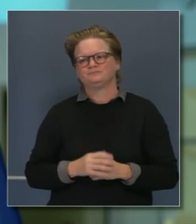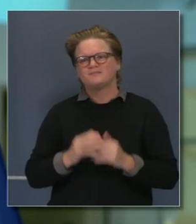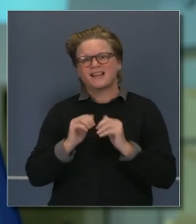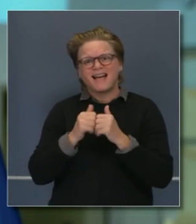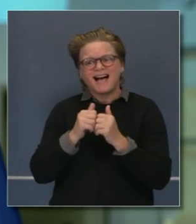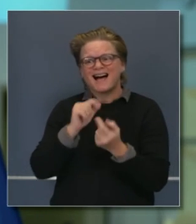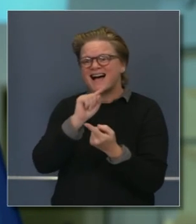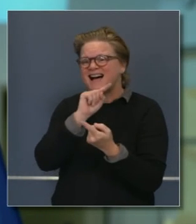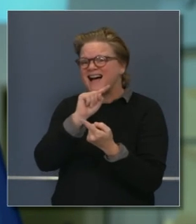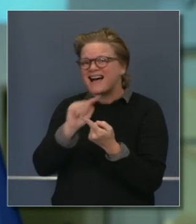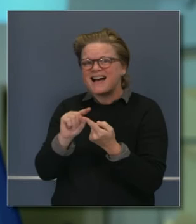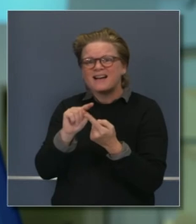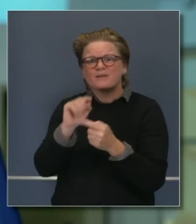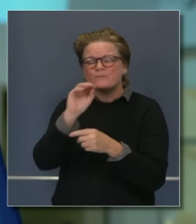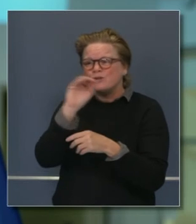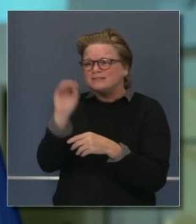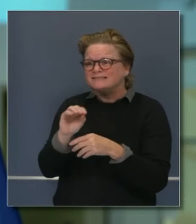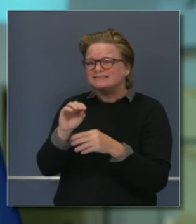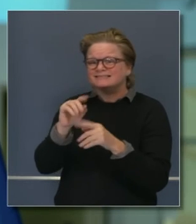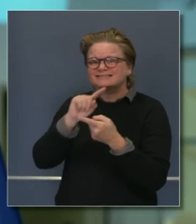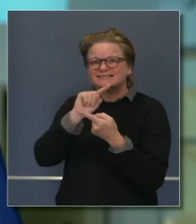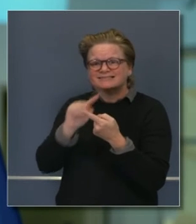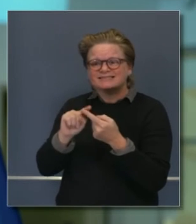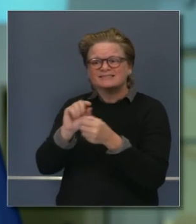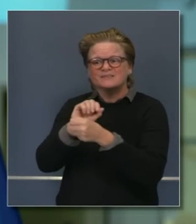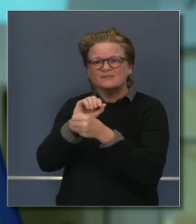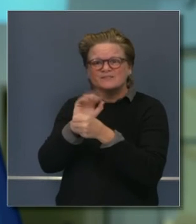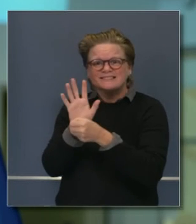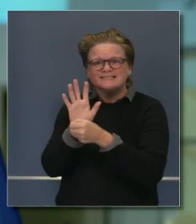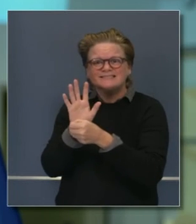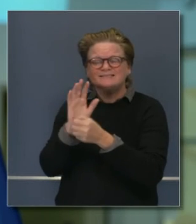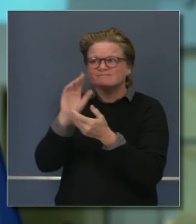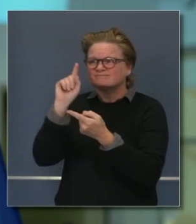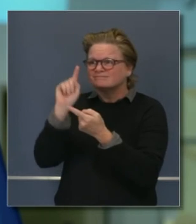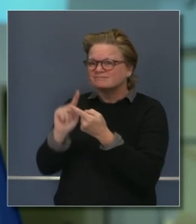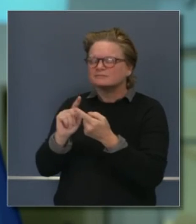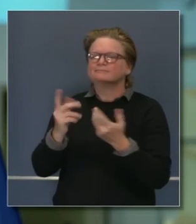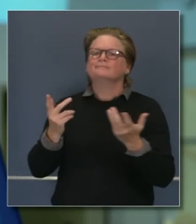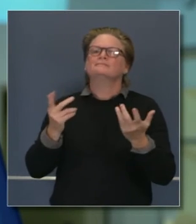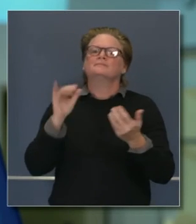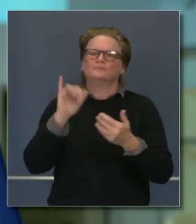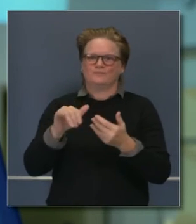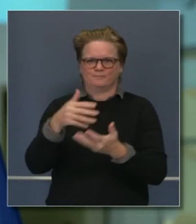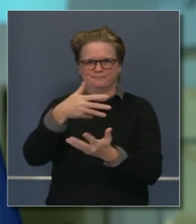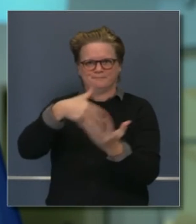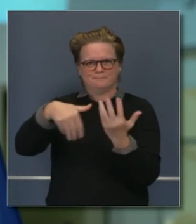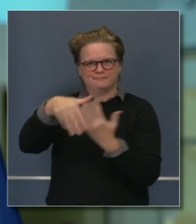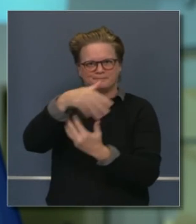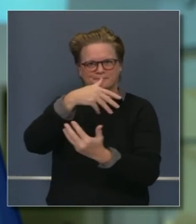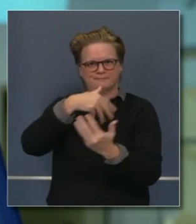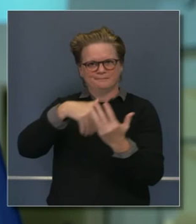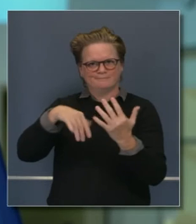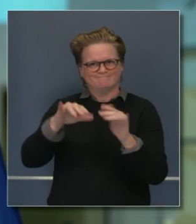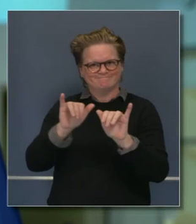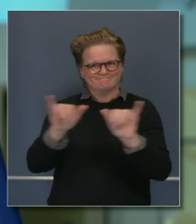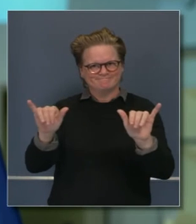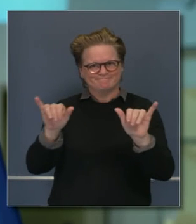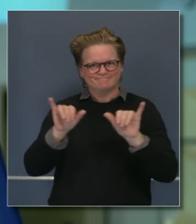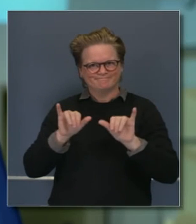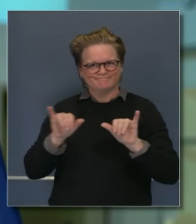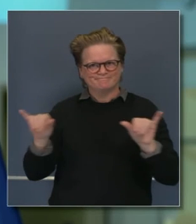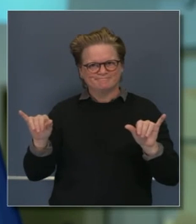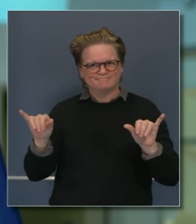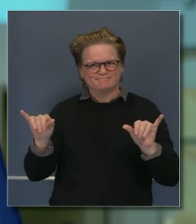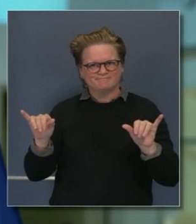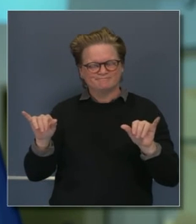mantener nuestra economía movilizándose. Anticipando mañana y el cambio de condados de nivel a nivel. Esperamos